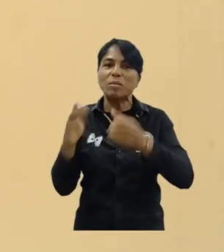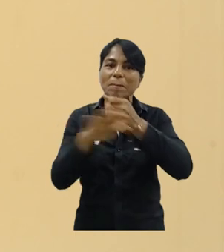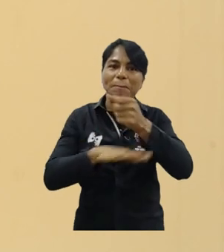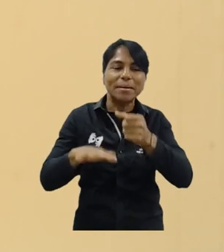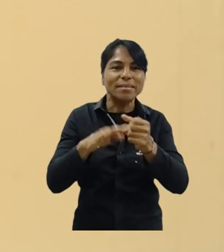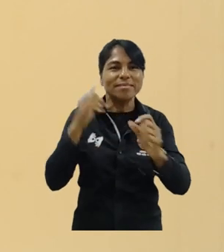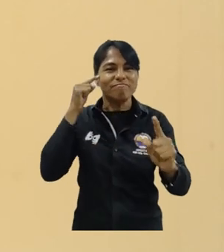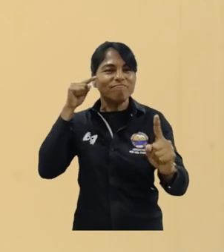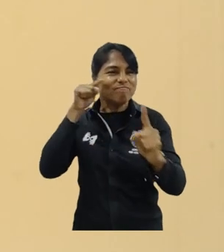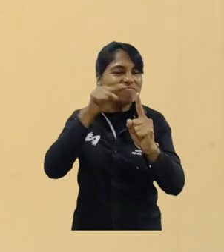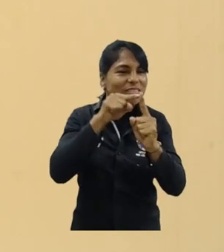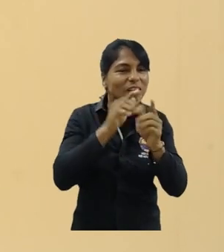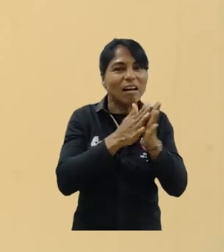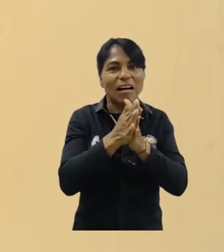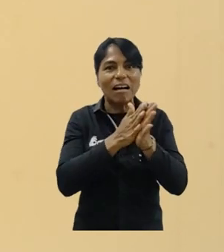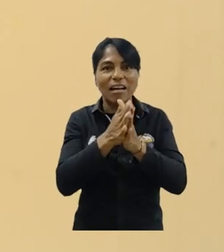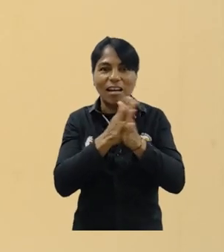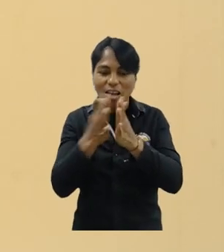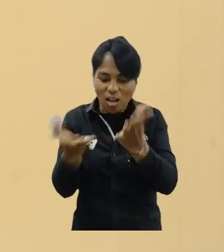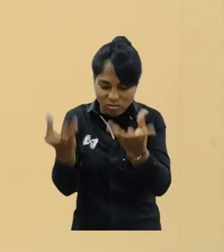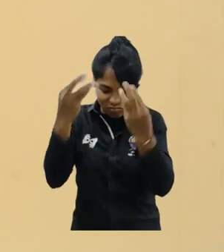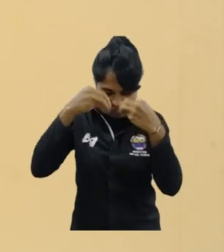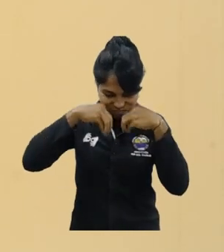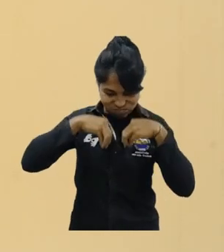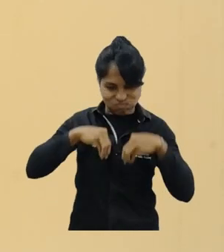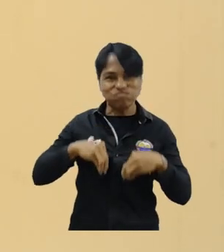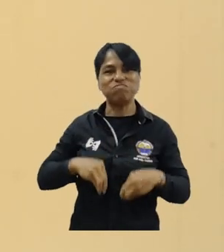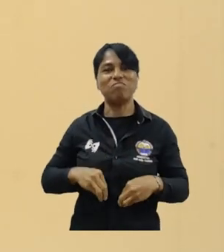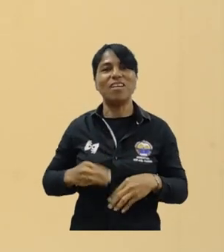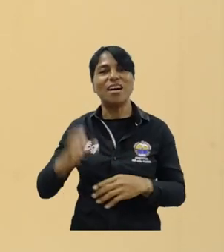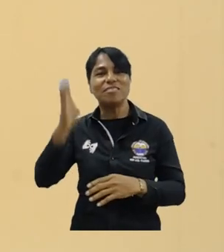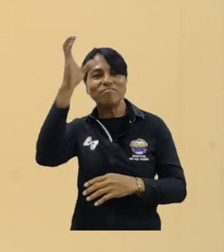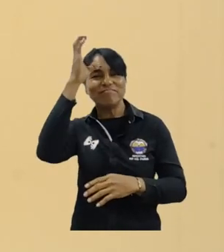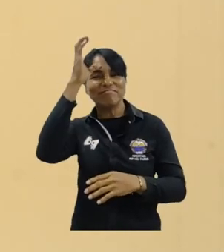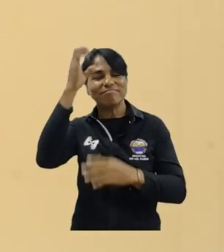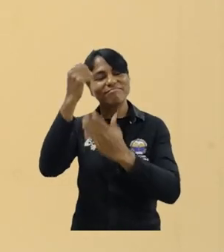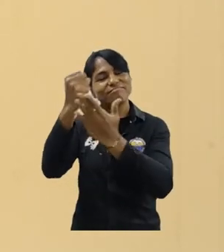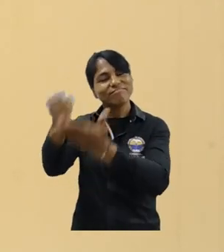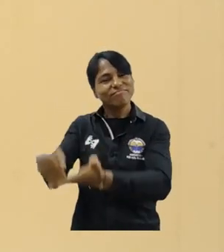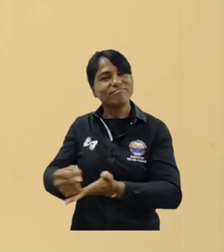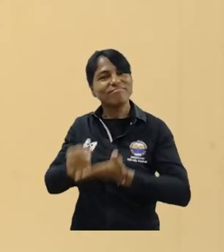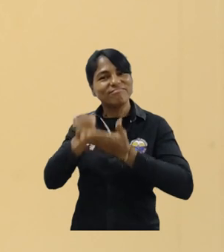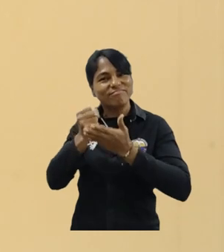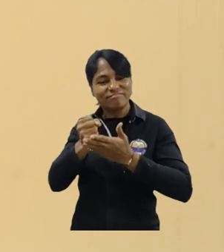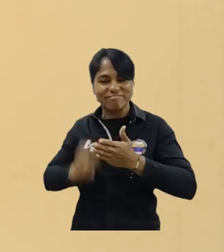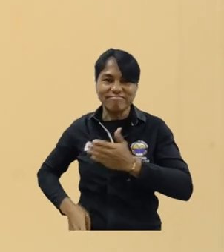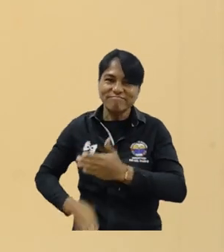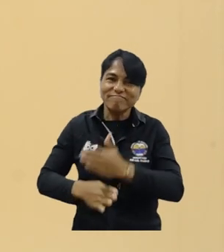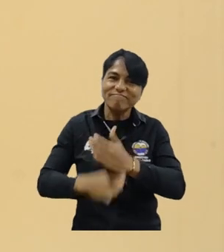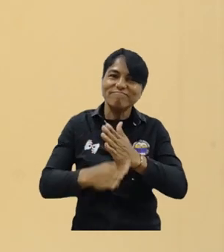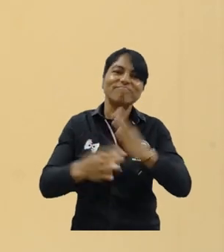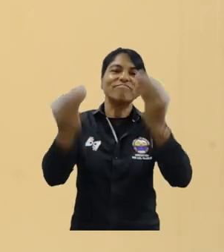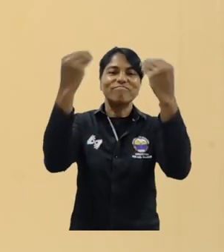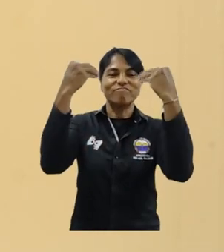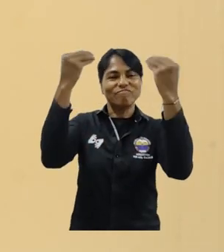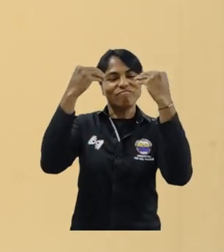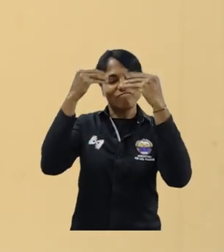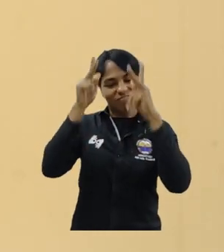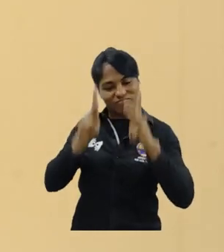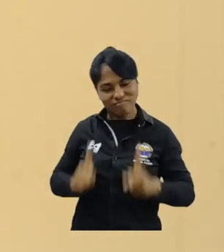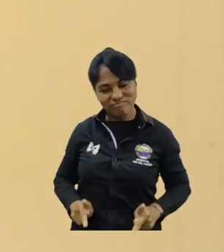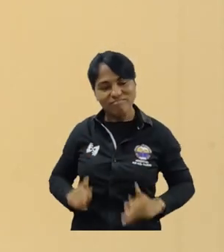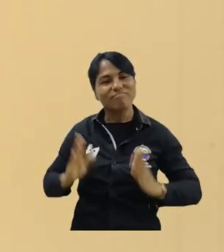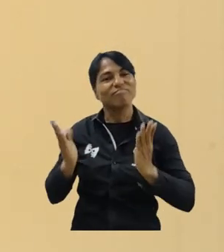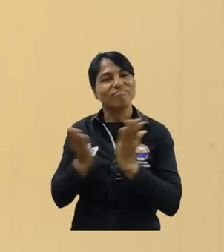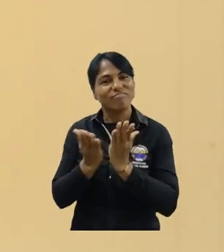bases, nuevas perspectivas nos nutren de conocimiento y nos ayudan a seguir formándonos